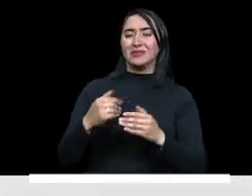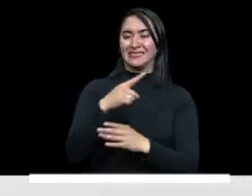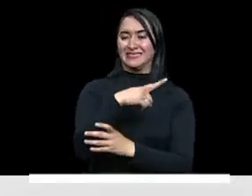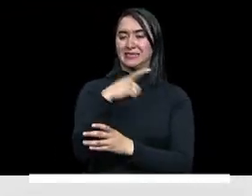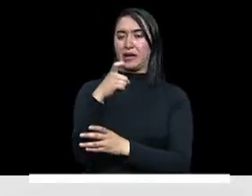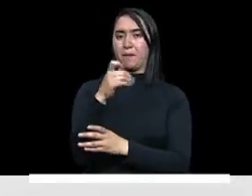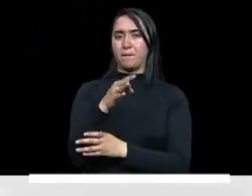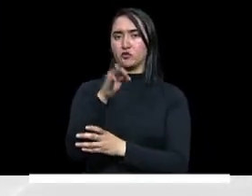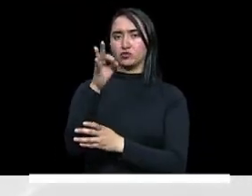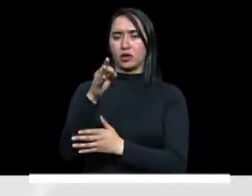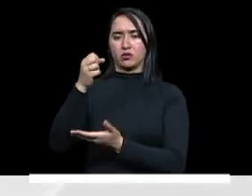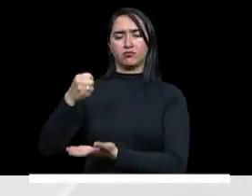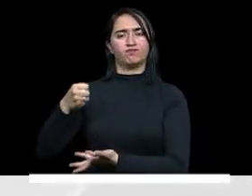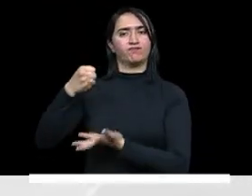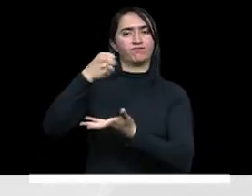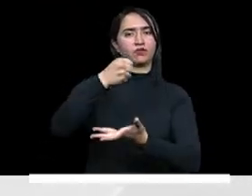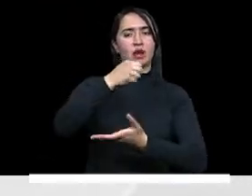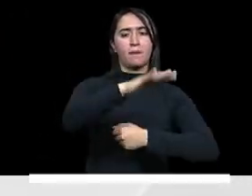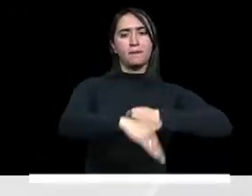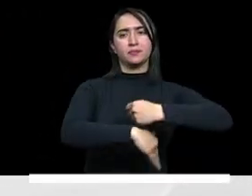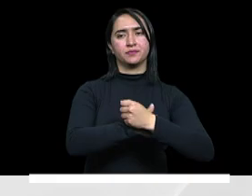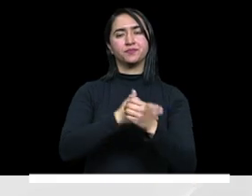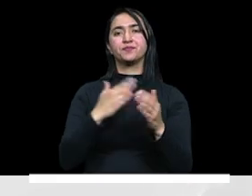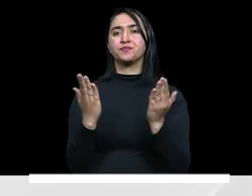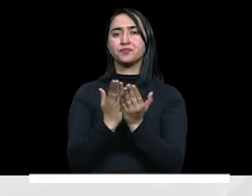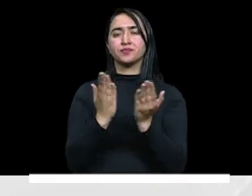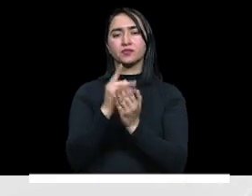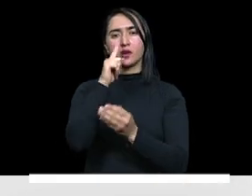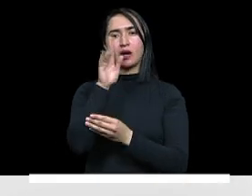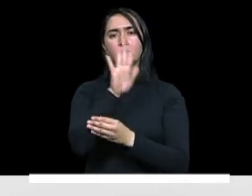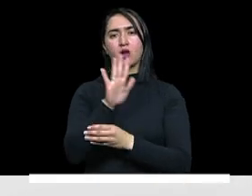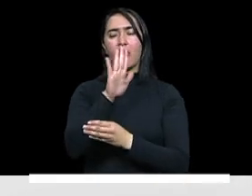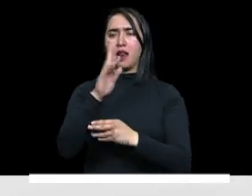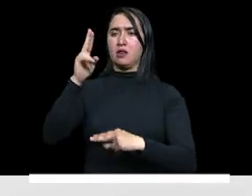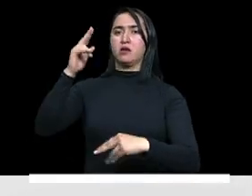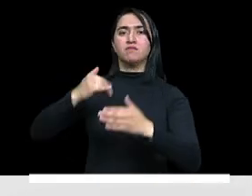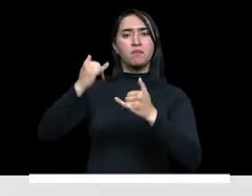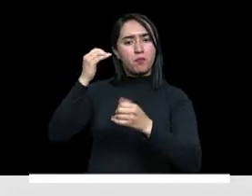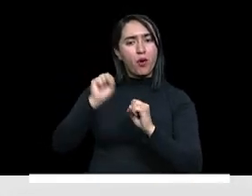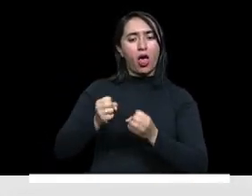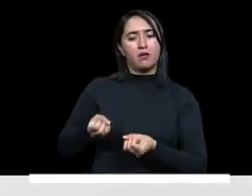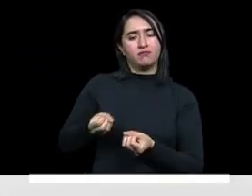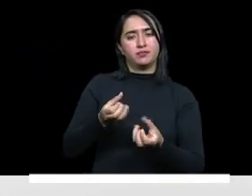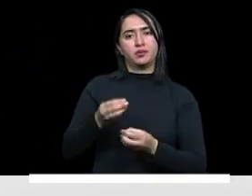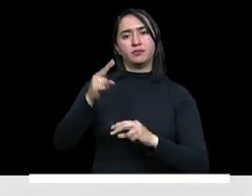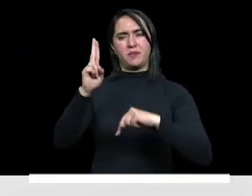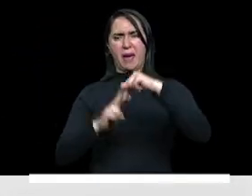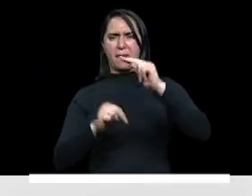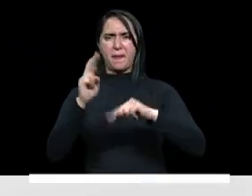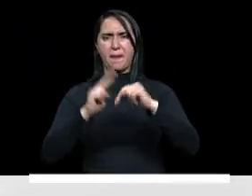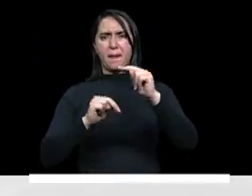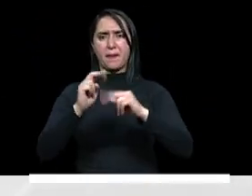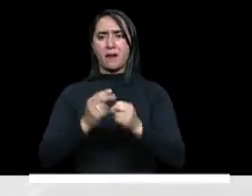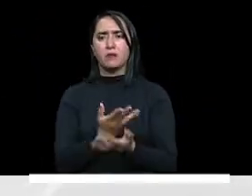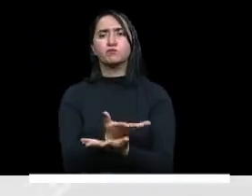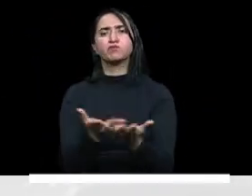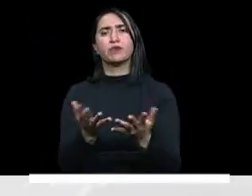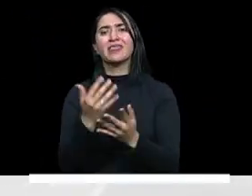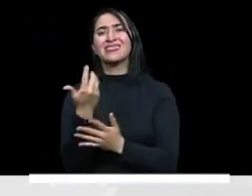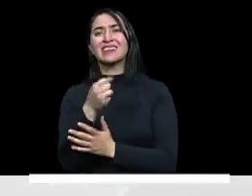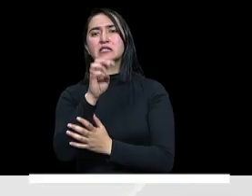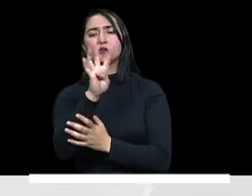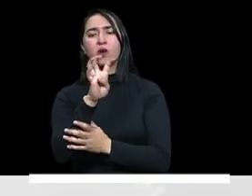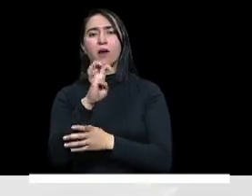de los recursos por parte del Ministerio de Educación Nacional para financiar la fase de obras de los 19 proyectos que hemos mencionado y a partir del